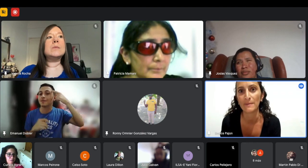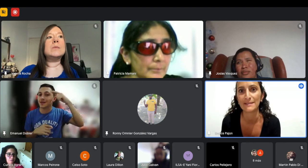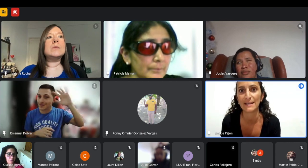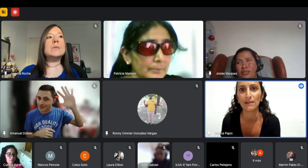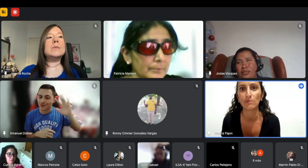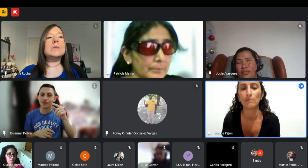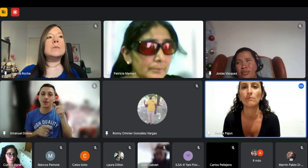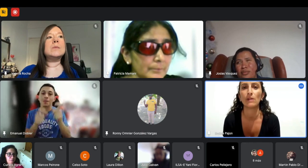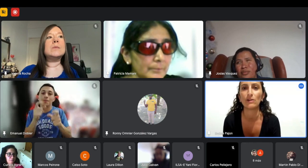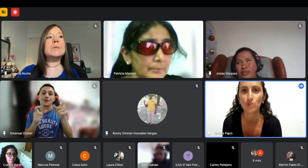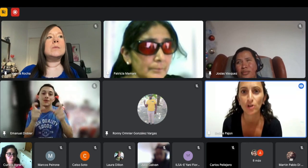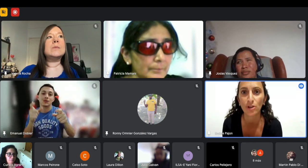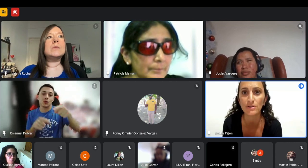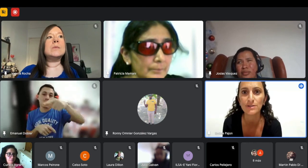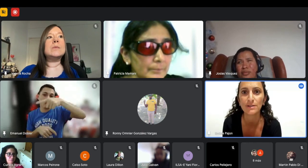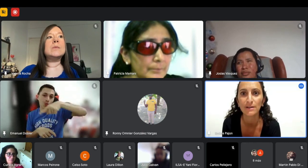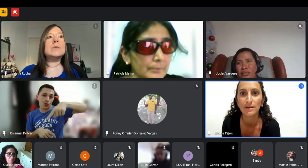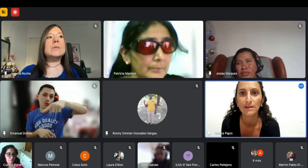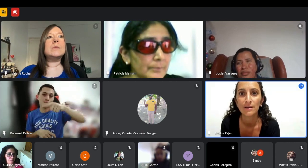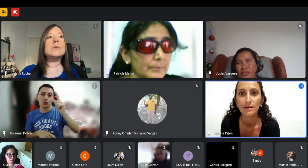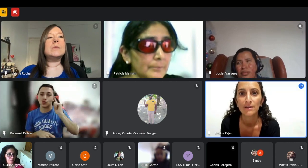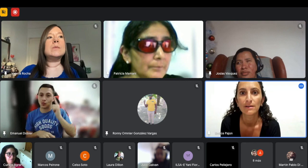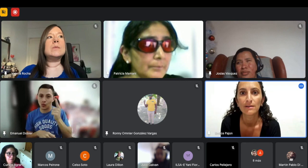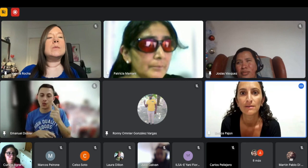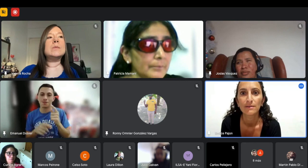en especial los sordos